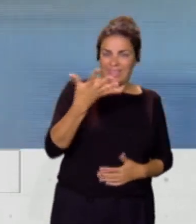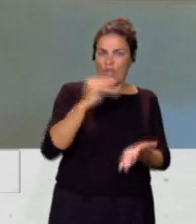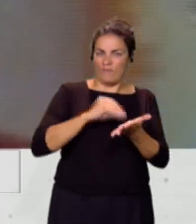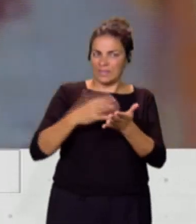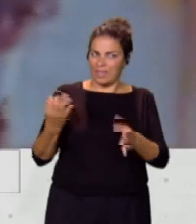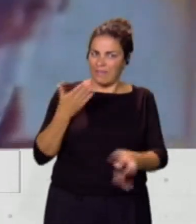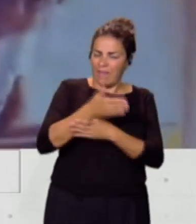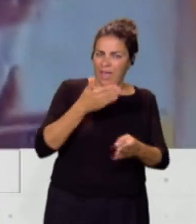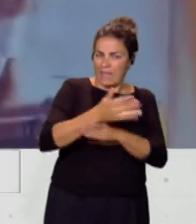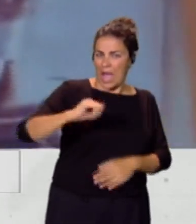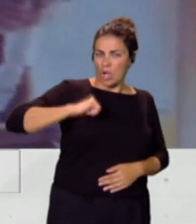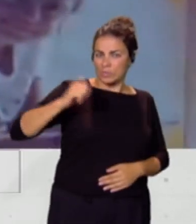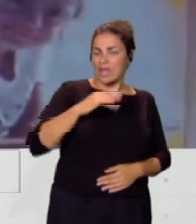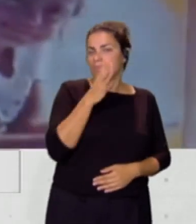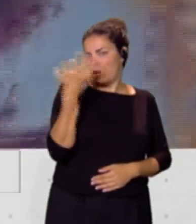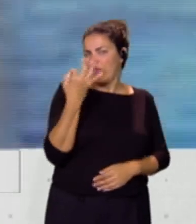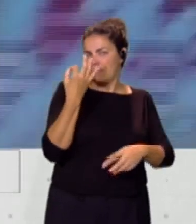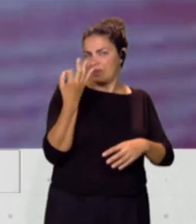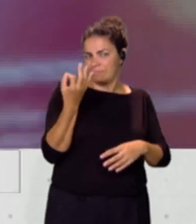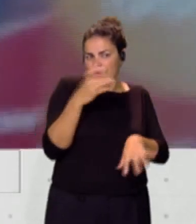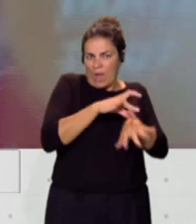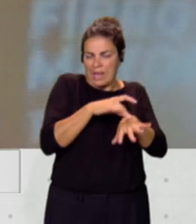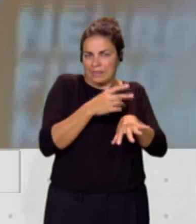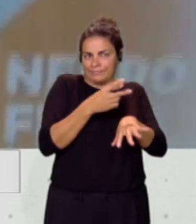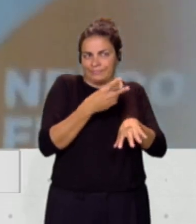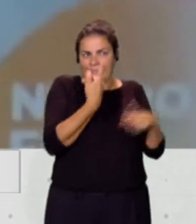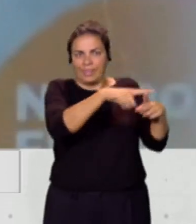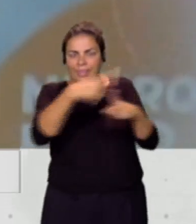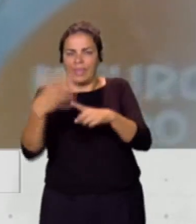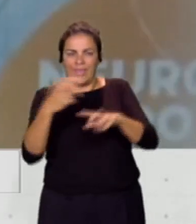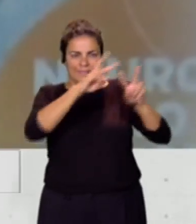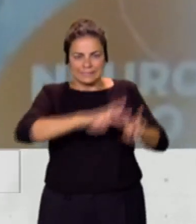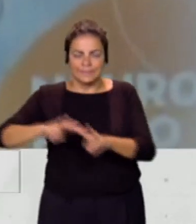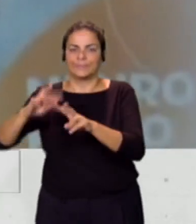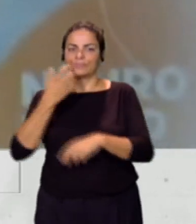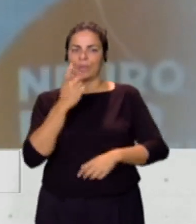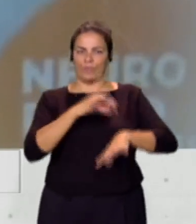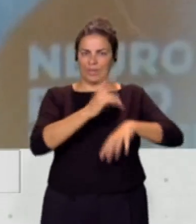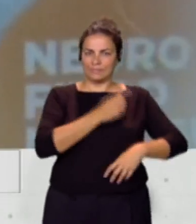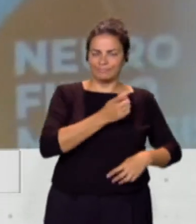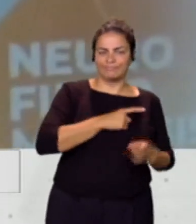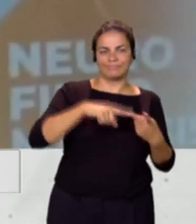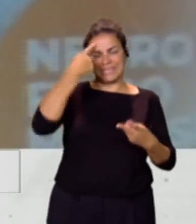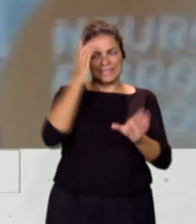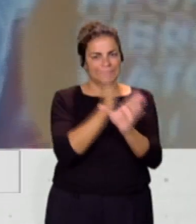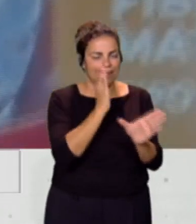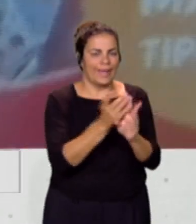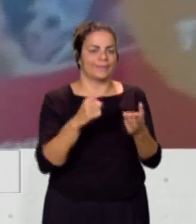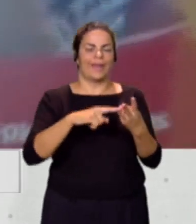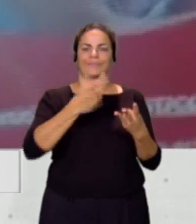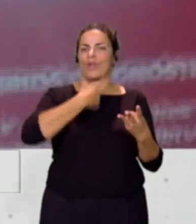esa supervisión de diferentes especialidades, tanto cardiología, psiquiatra, logopeda, nefrólogo.